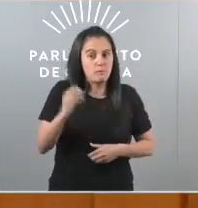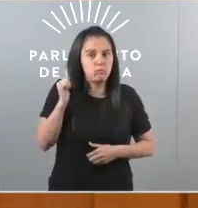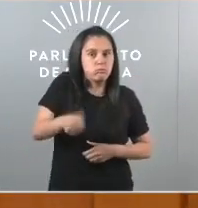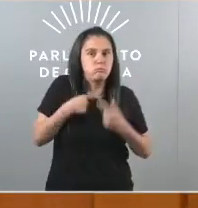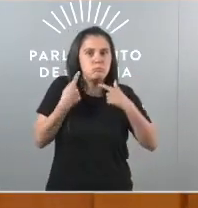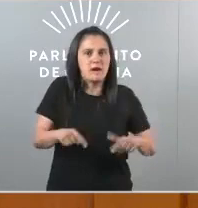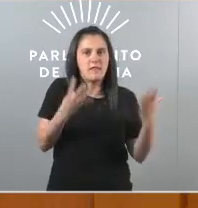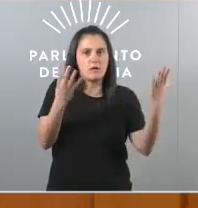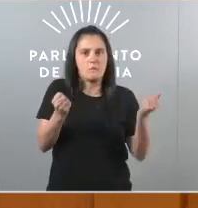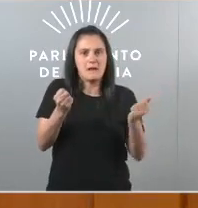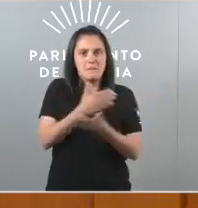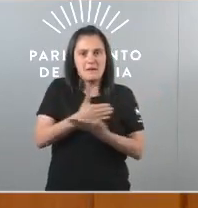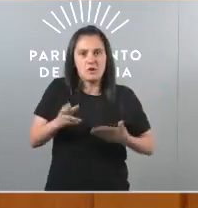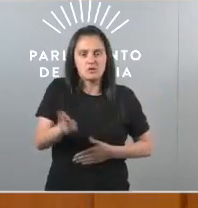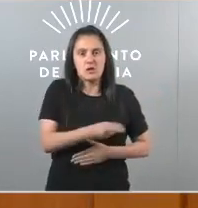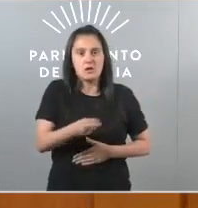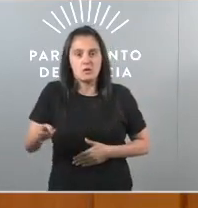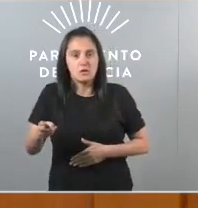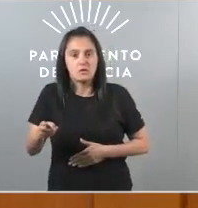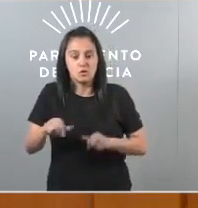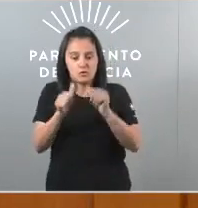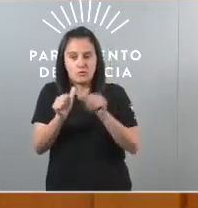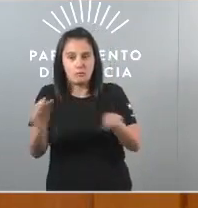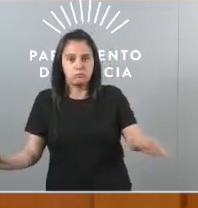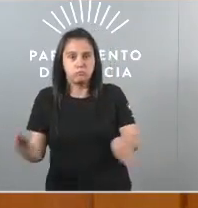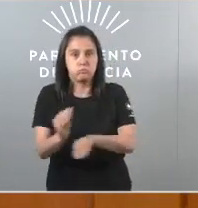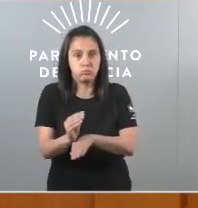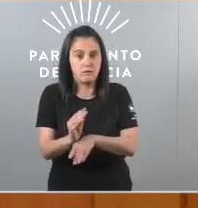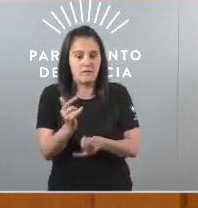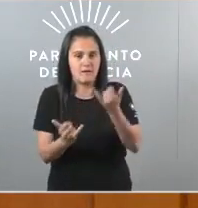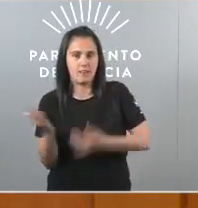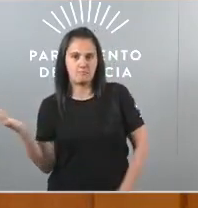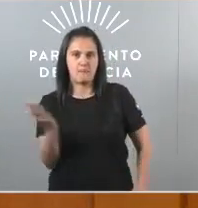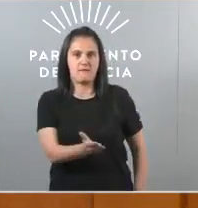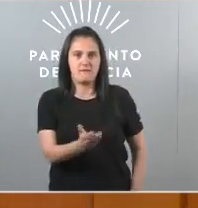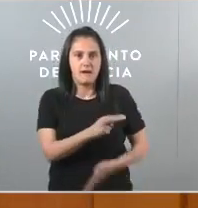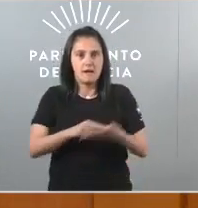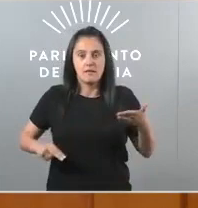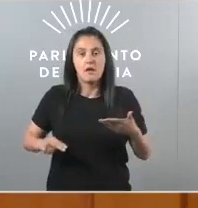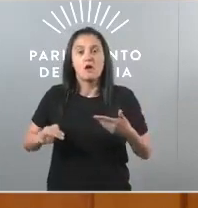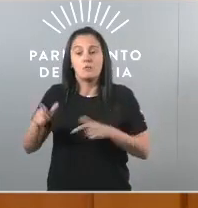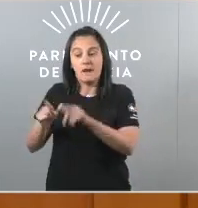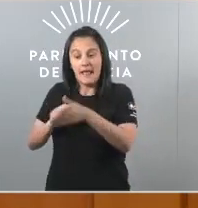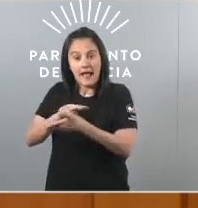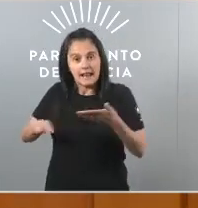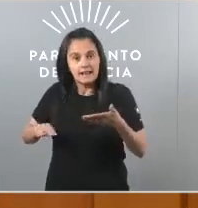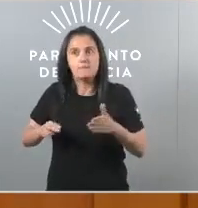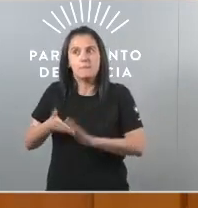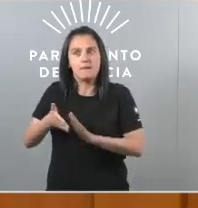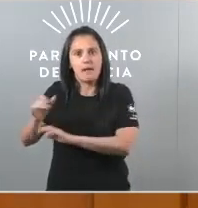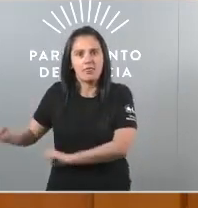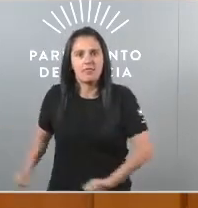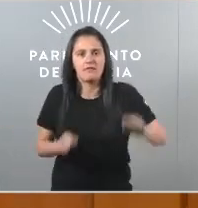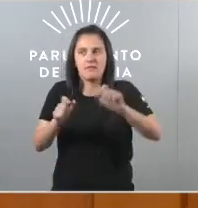nove mil millóns de euros dun sistema de financiamento que nos perxudicou Un goberno do Venegán defenderá ter